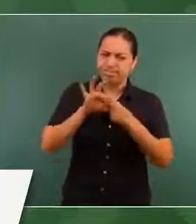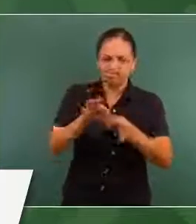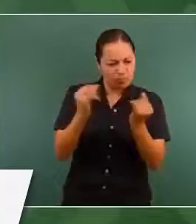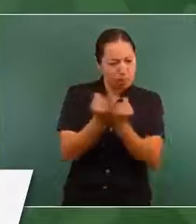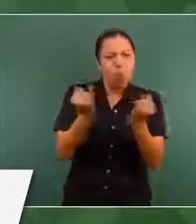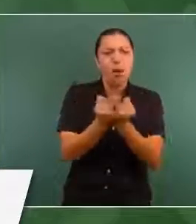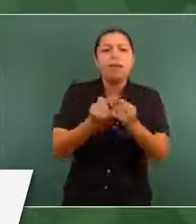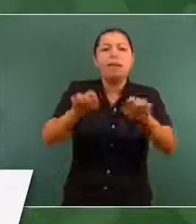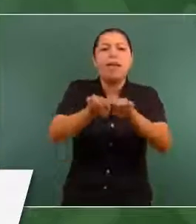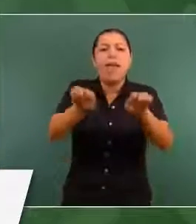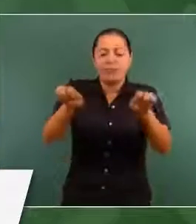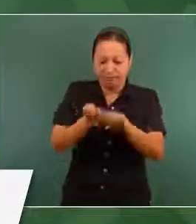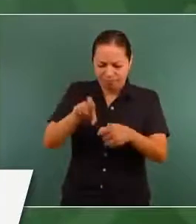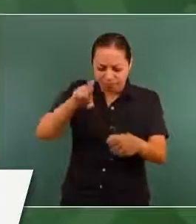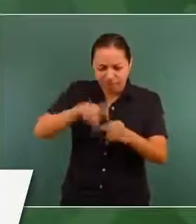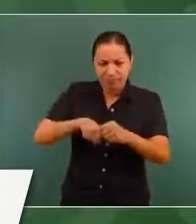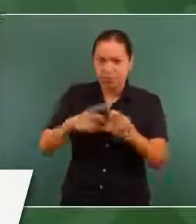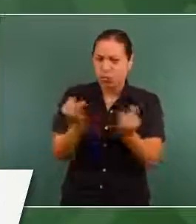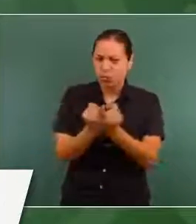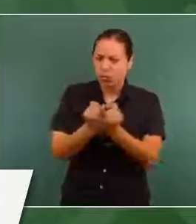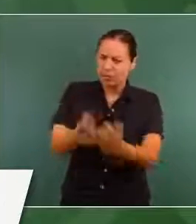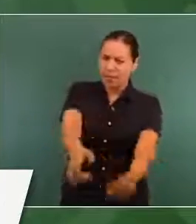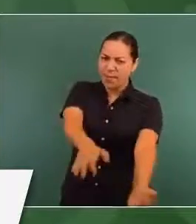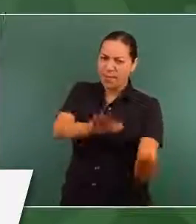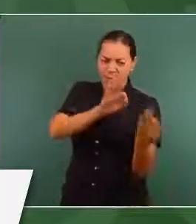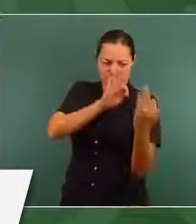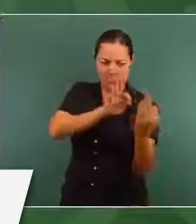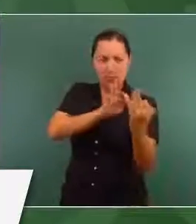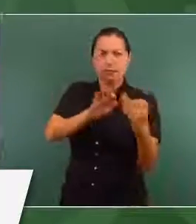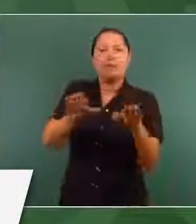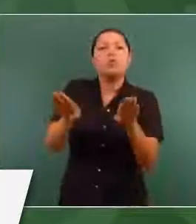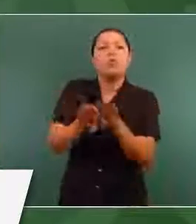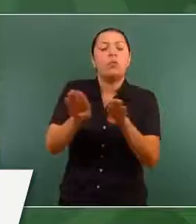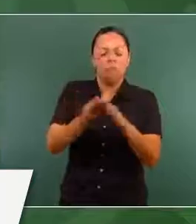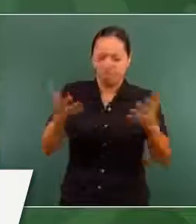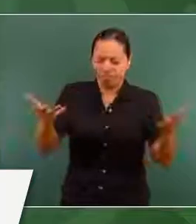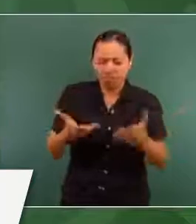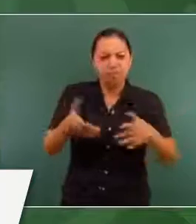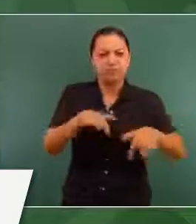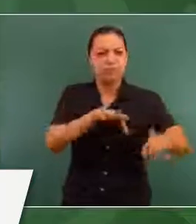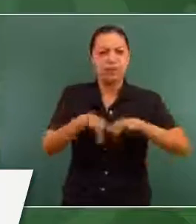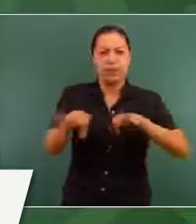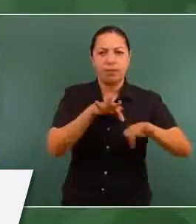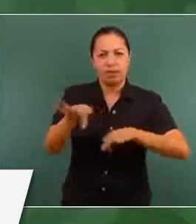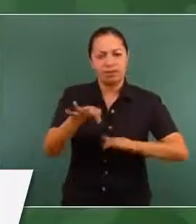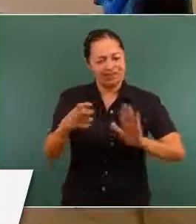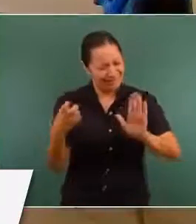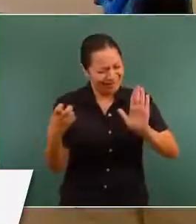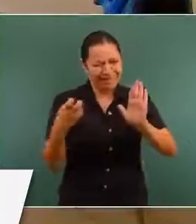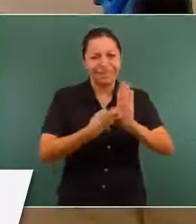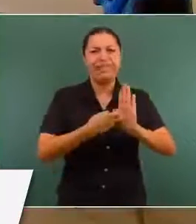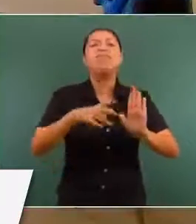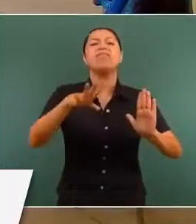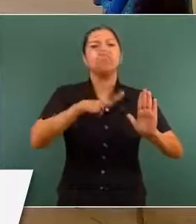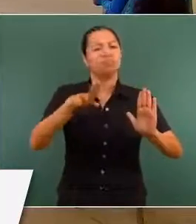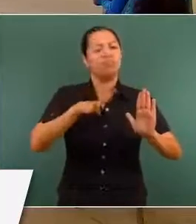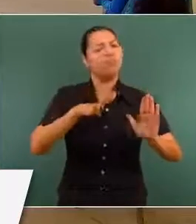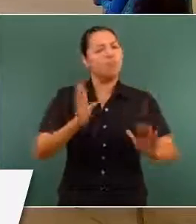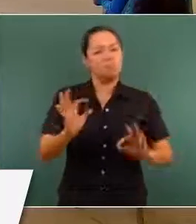cómo vamos a enfrentar mejor estos desafíos, cómo los estamos enfrentando y ahí están los buenos resultados.